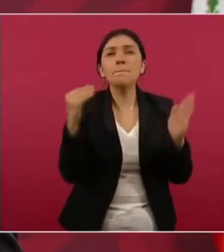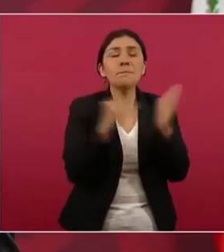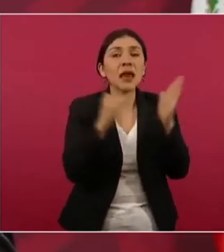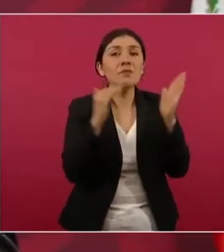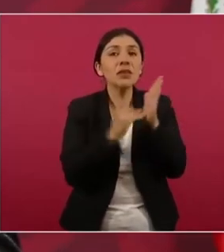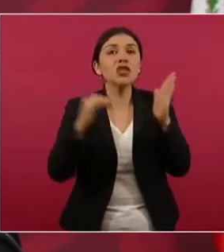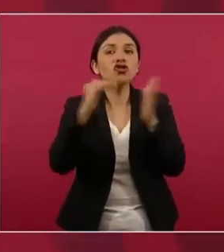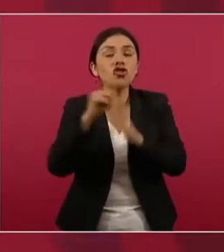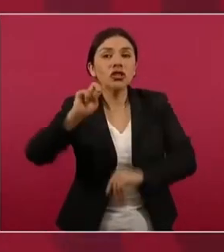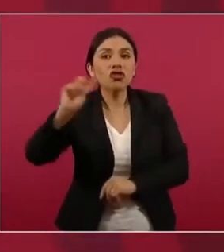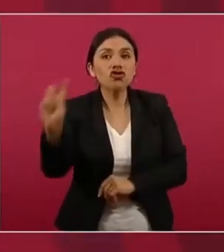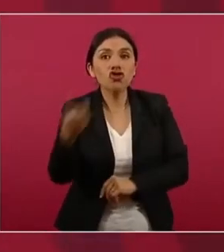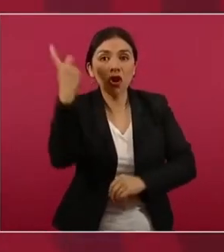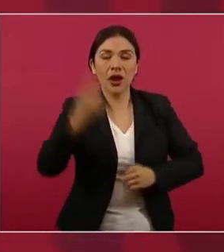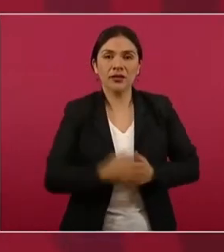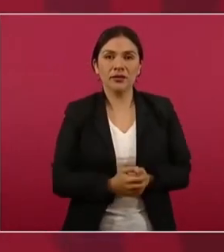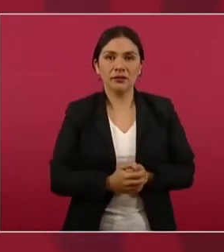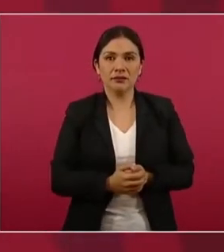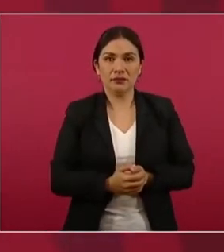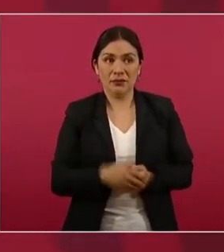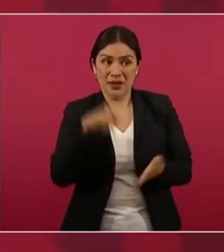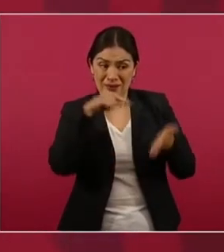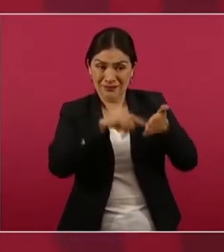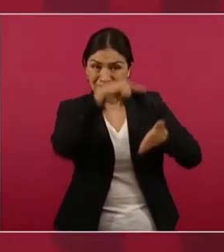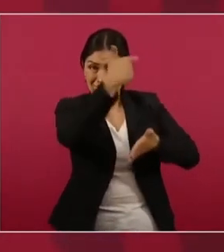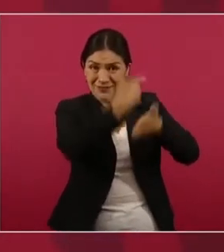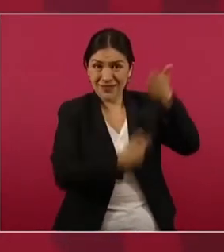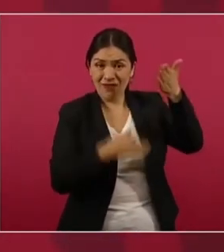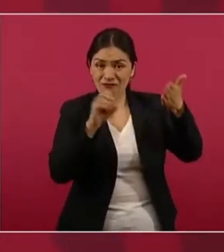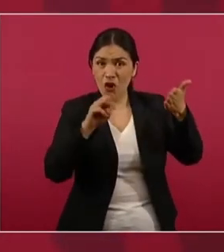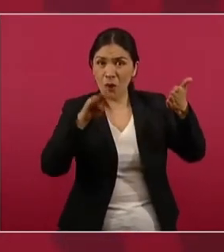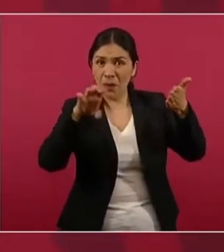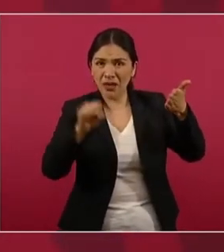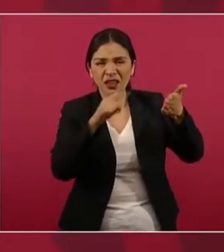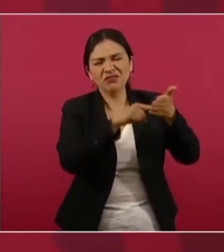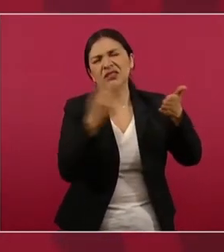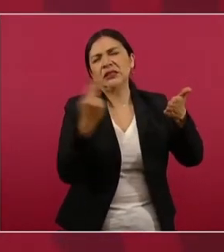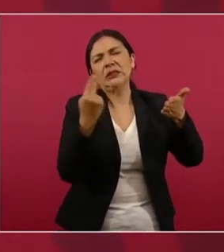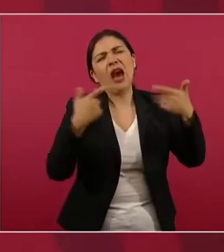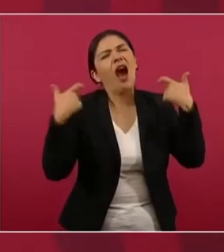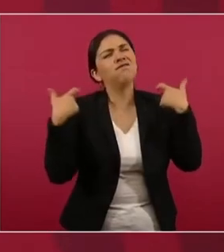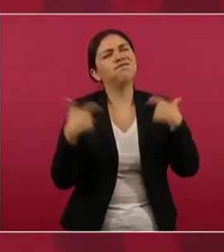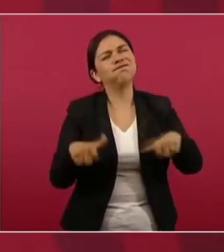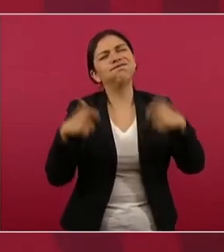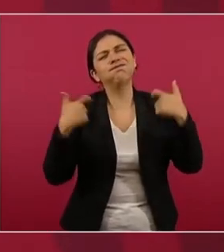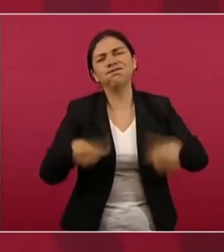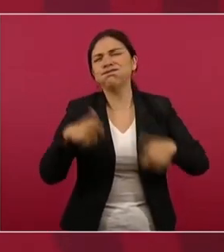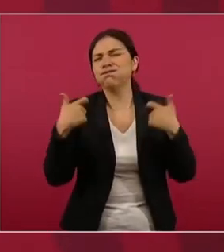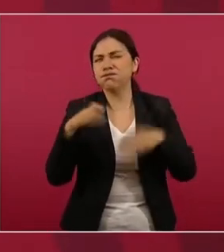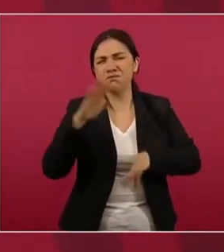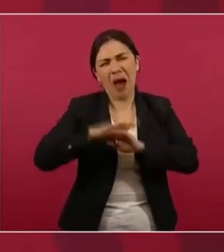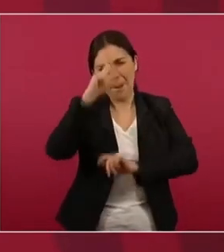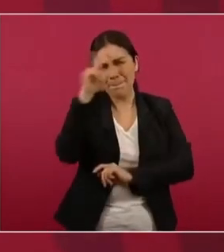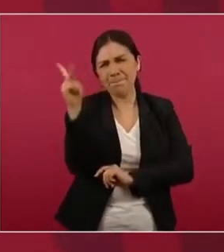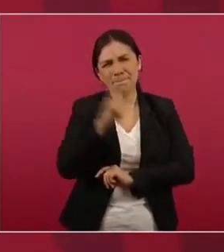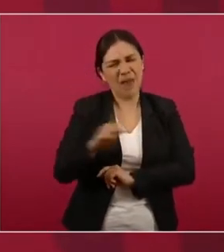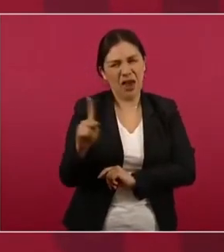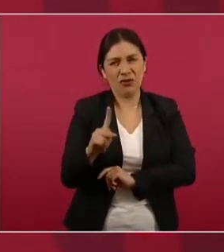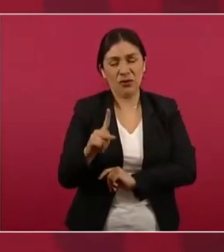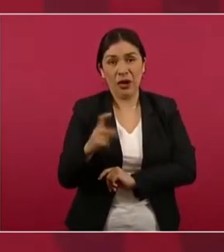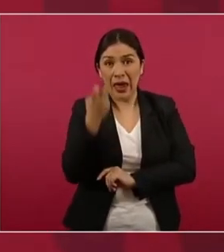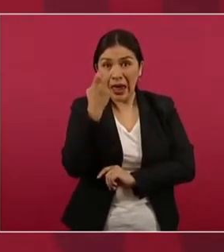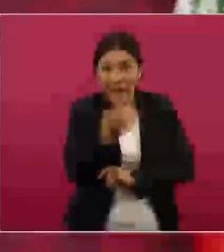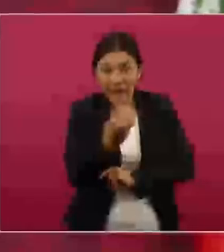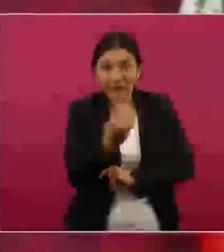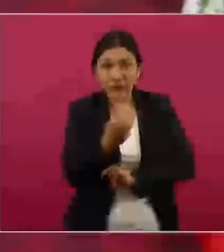porque para aparecer en esa lista se tiene que tener un capital de más de mil millones de dólares, en su conjunto